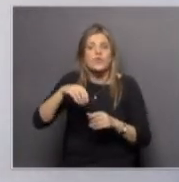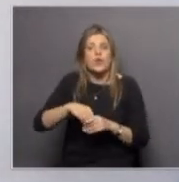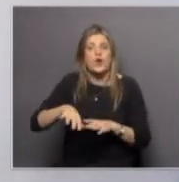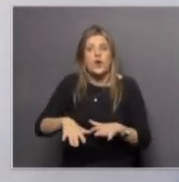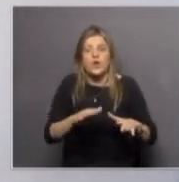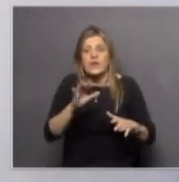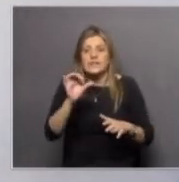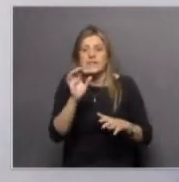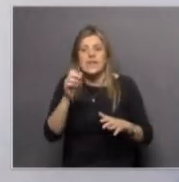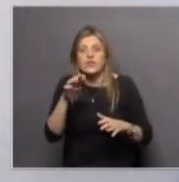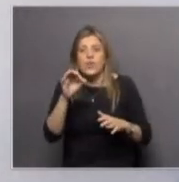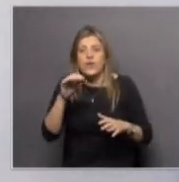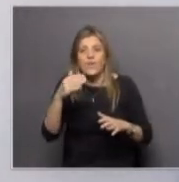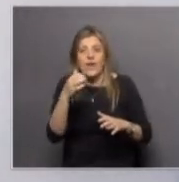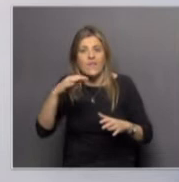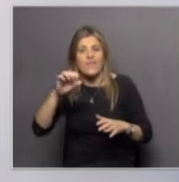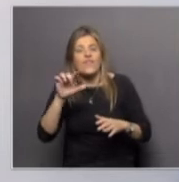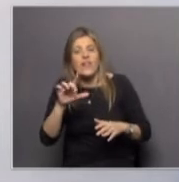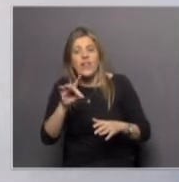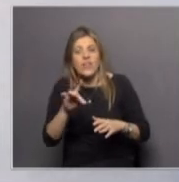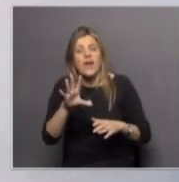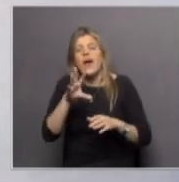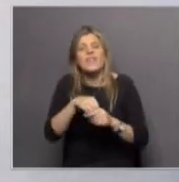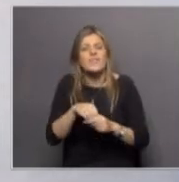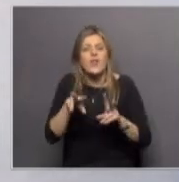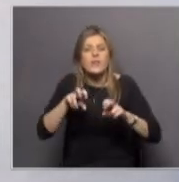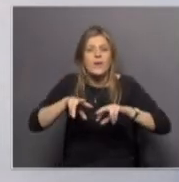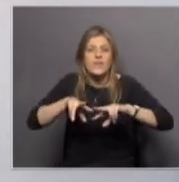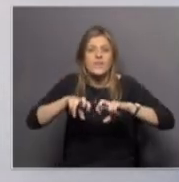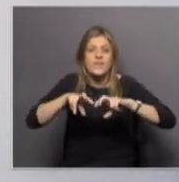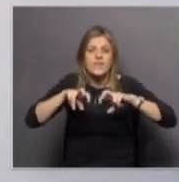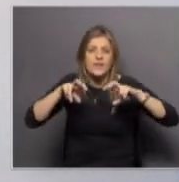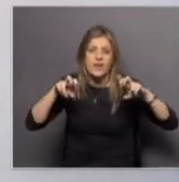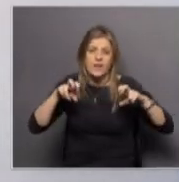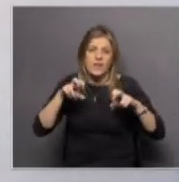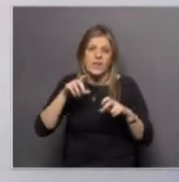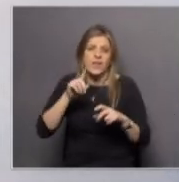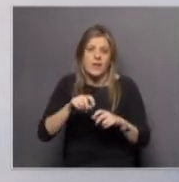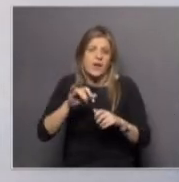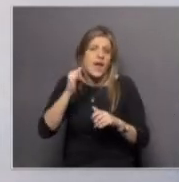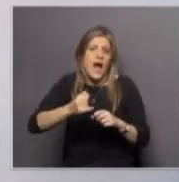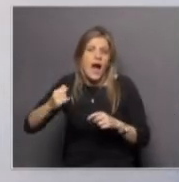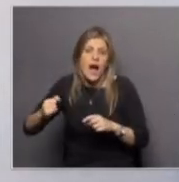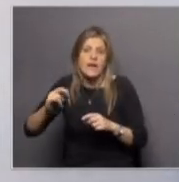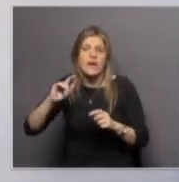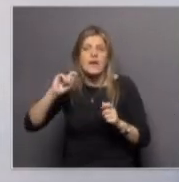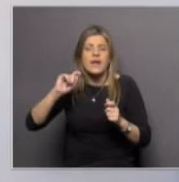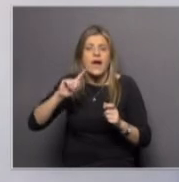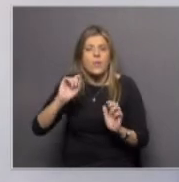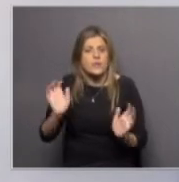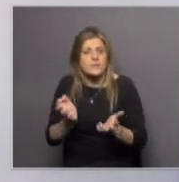de Brantfield, relación con las emanaciones hidrotermales y el cambio climático.